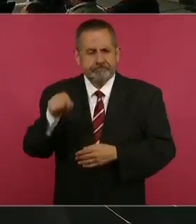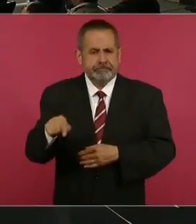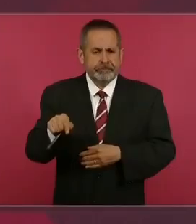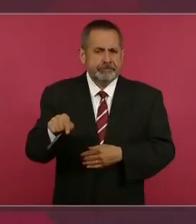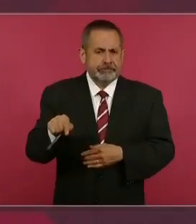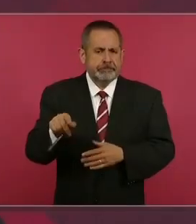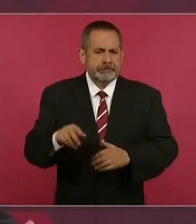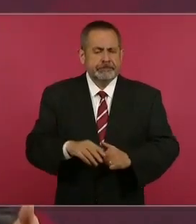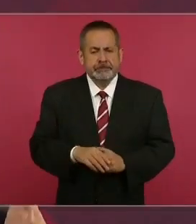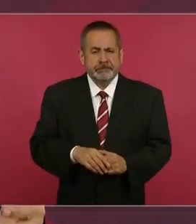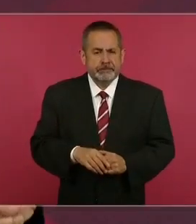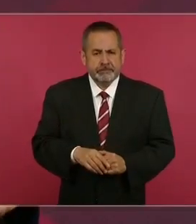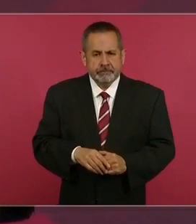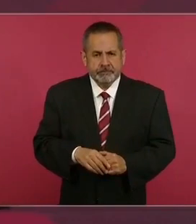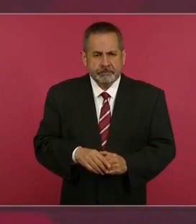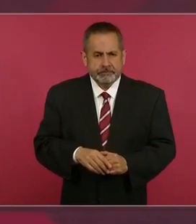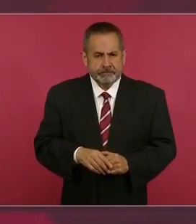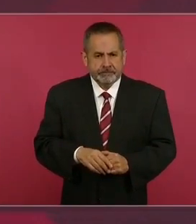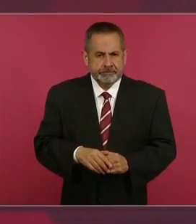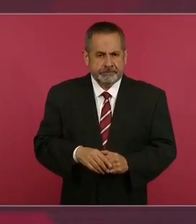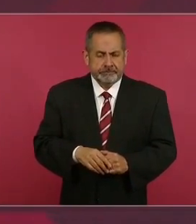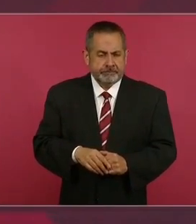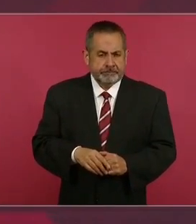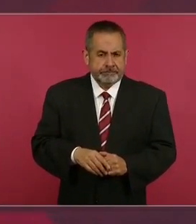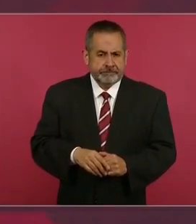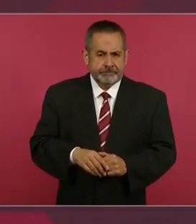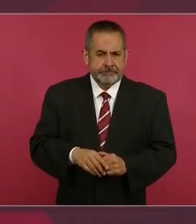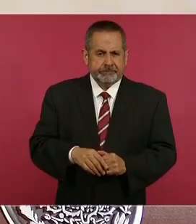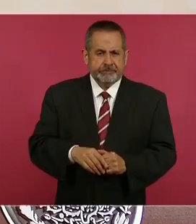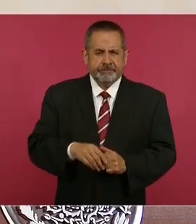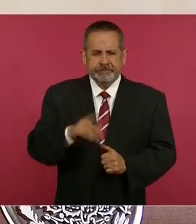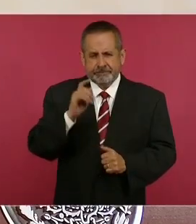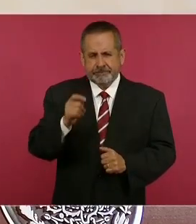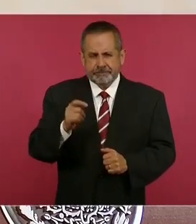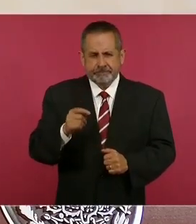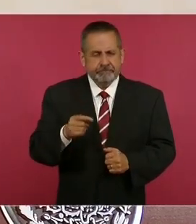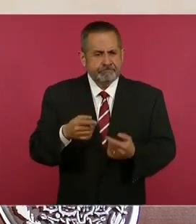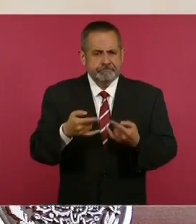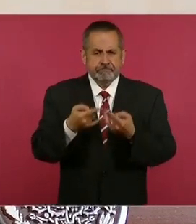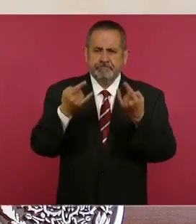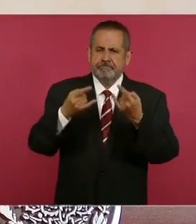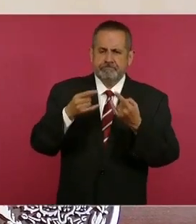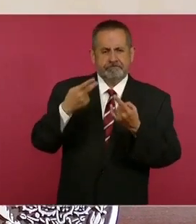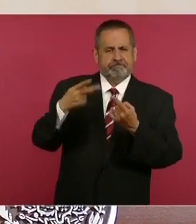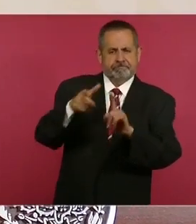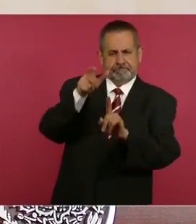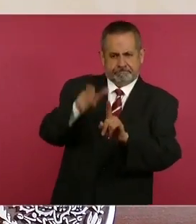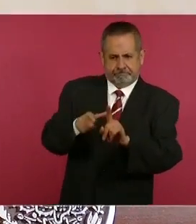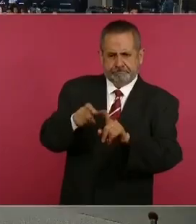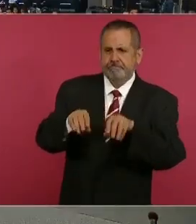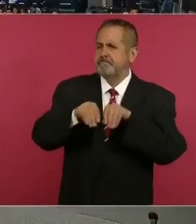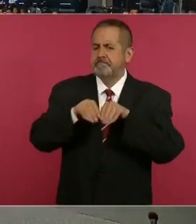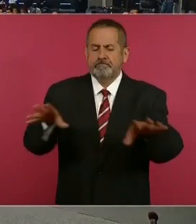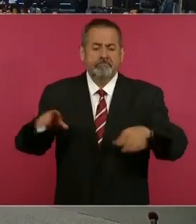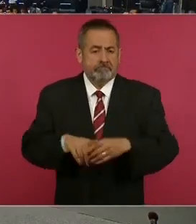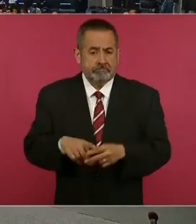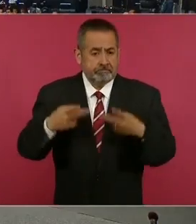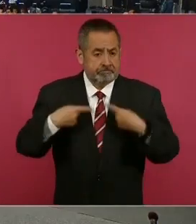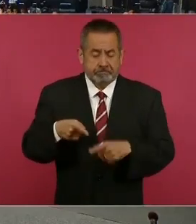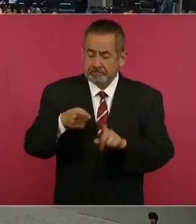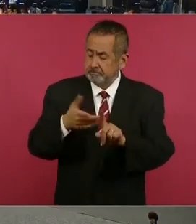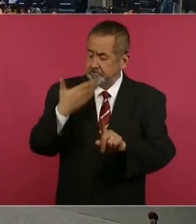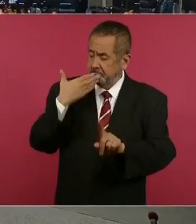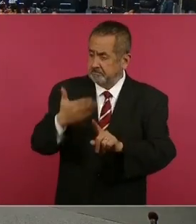historia pública. Es una gente de